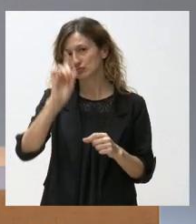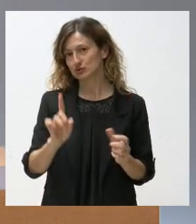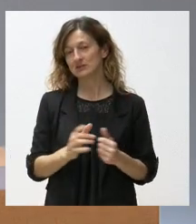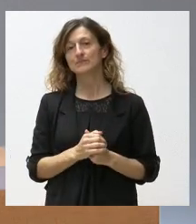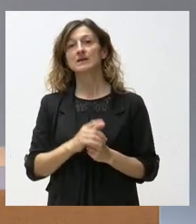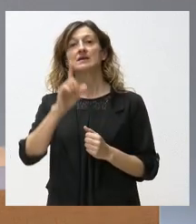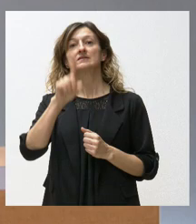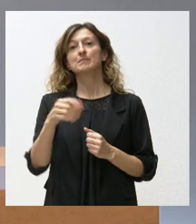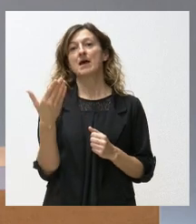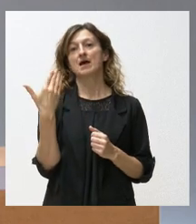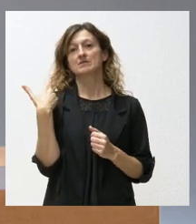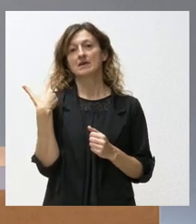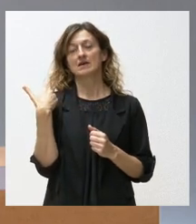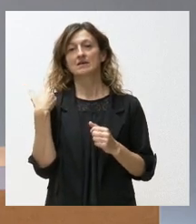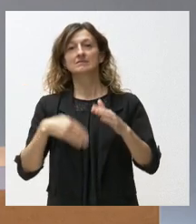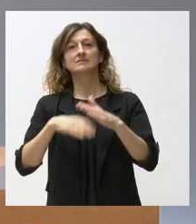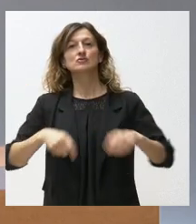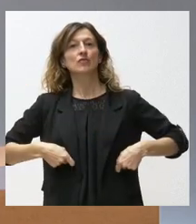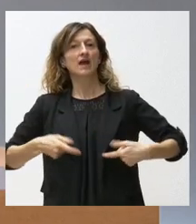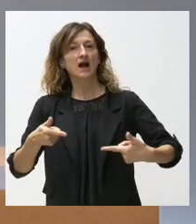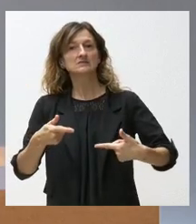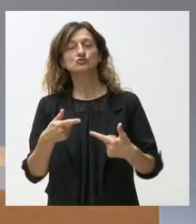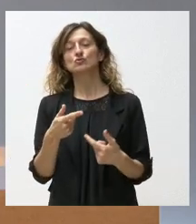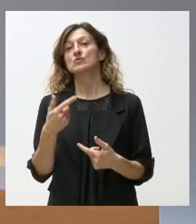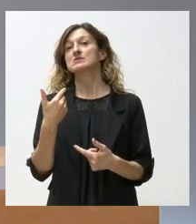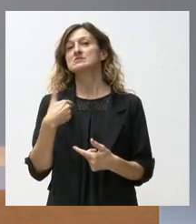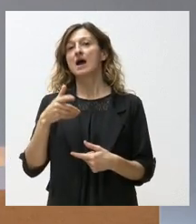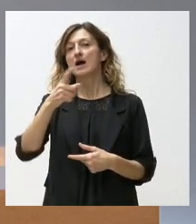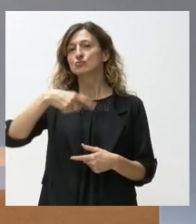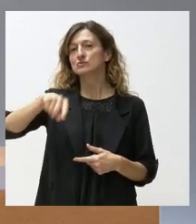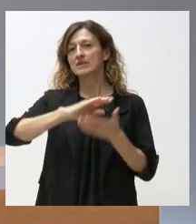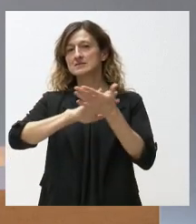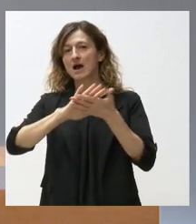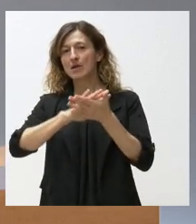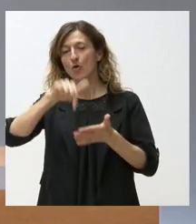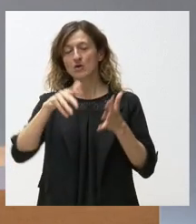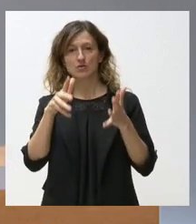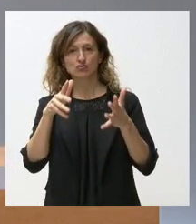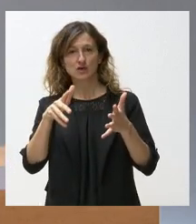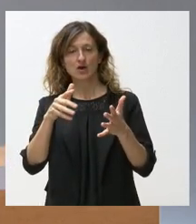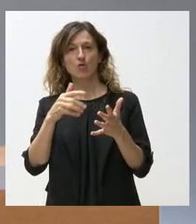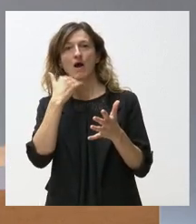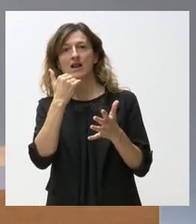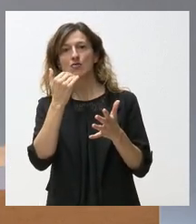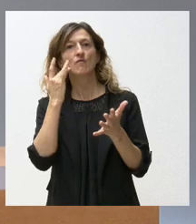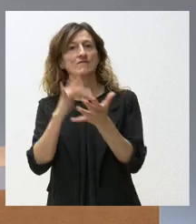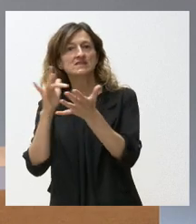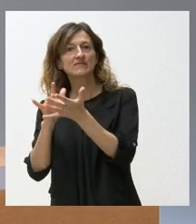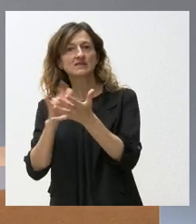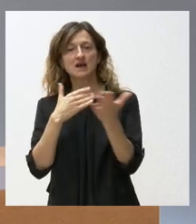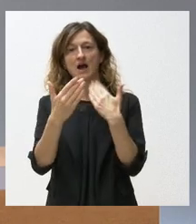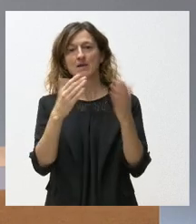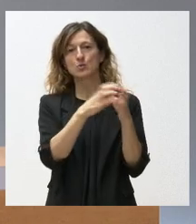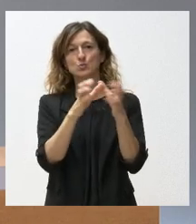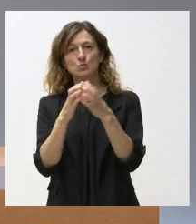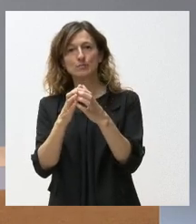aprobación ayer del techo de gasto, si ya se han hablado hoy en el Consejo y tienen marcado algún calendario para hablar con los grupos de cara